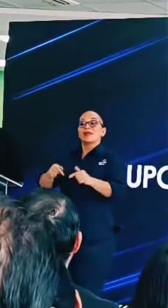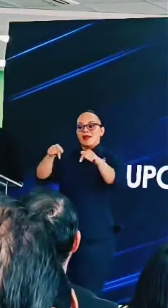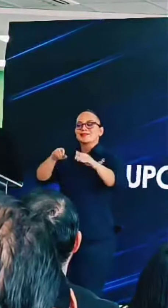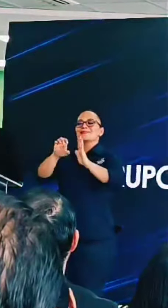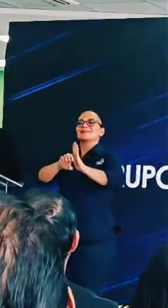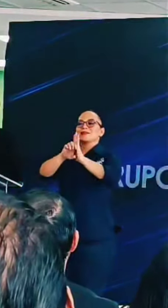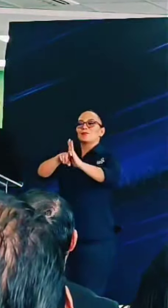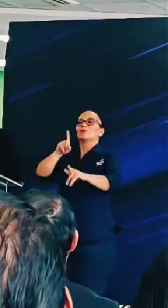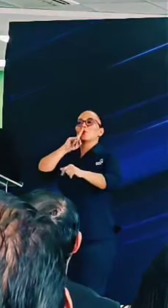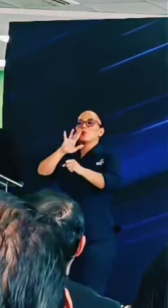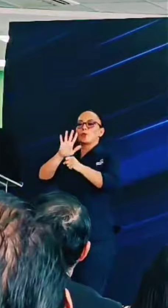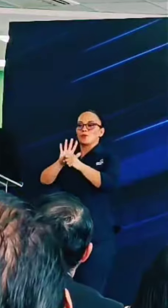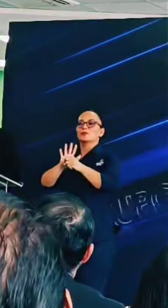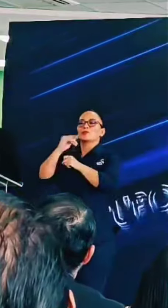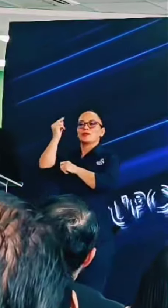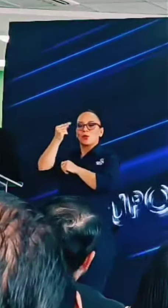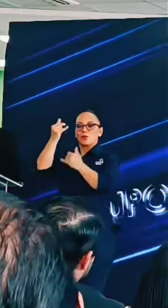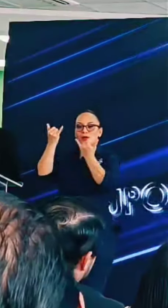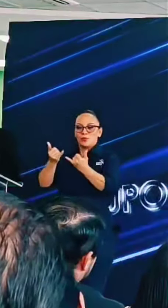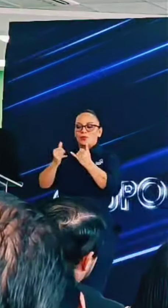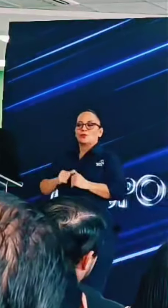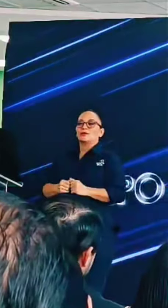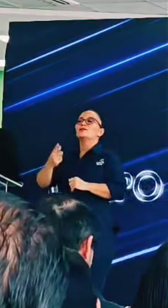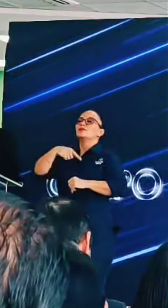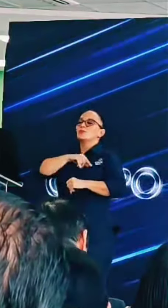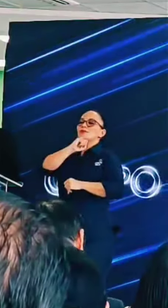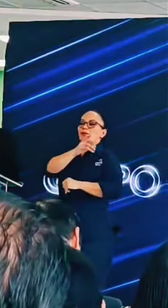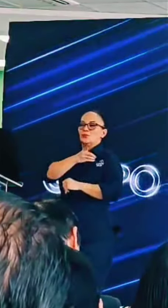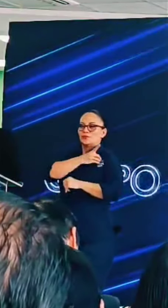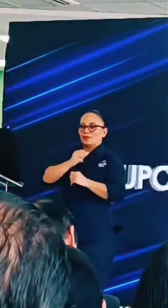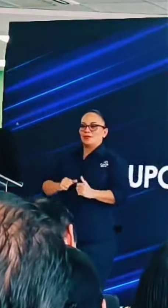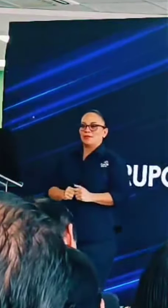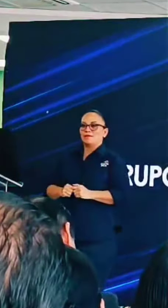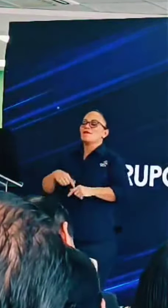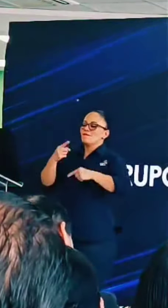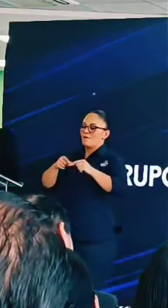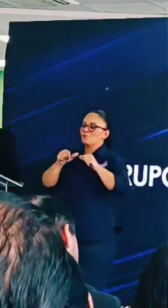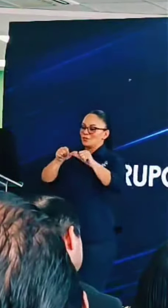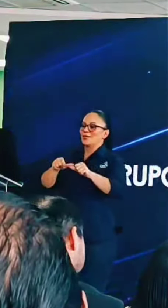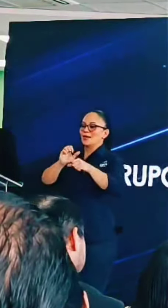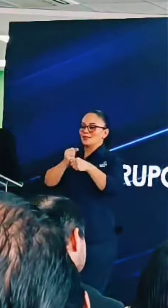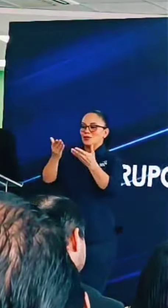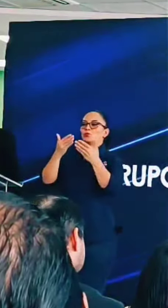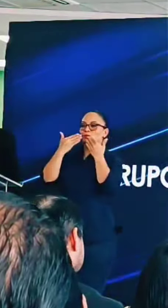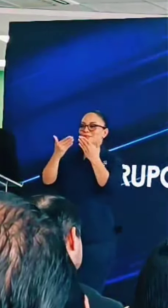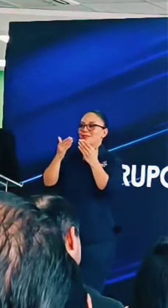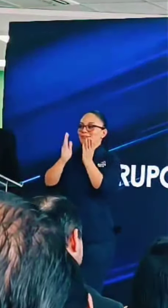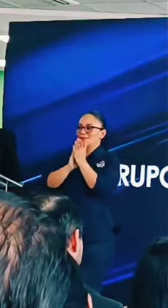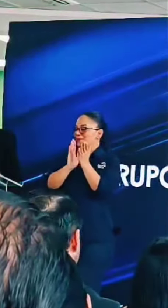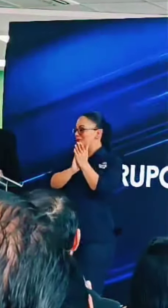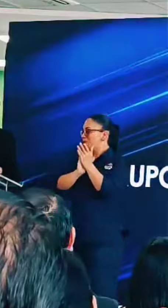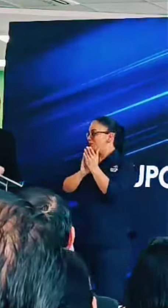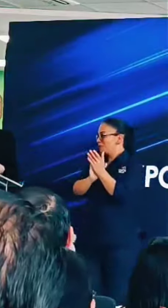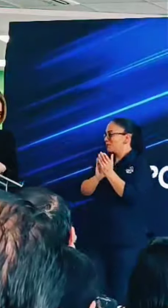ejemplo del compromiso de este gobierno, de nuestra Junta Directiva y vamos a seguirlo haciendo. Muchas gracias.